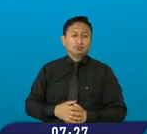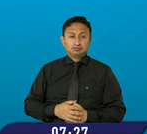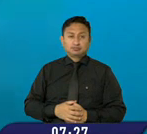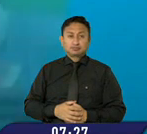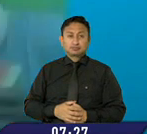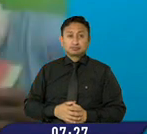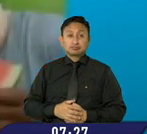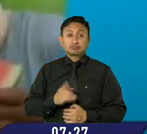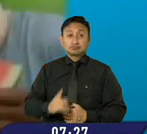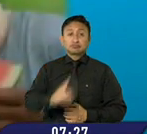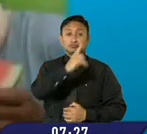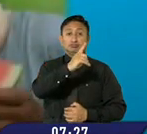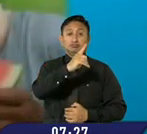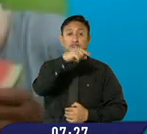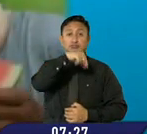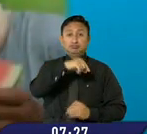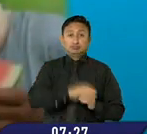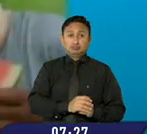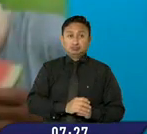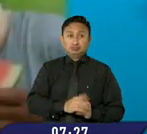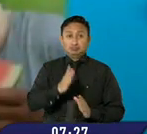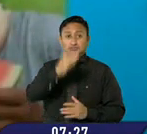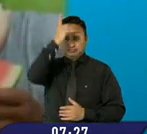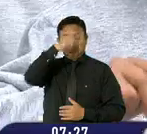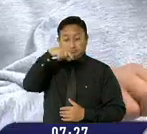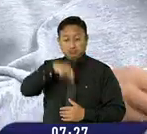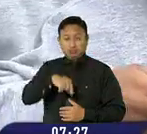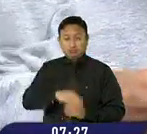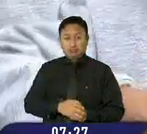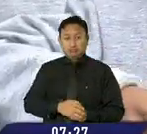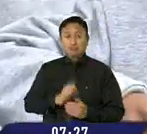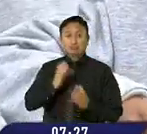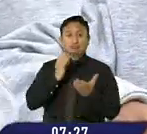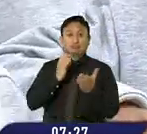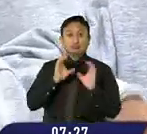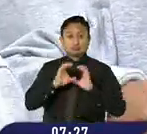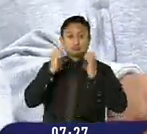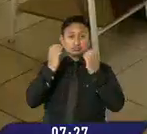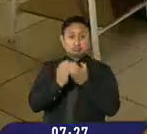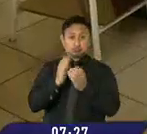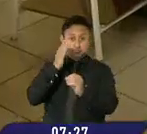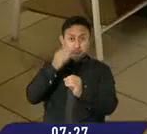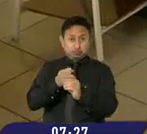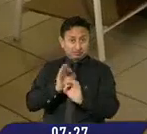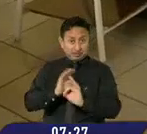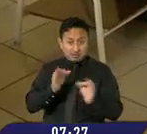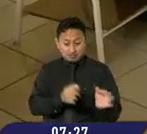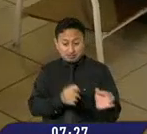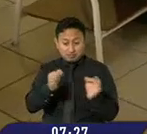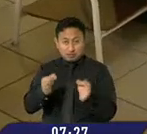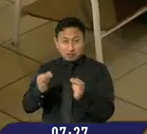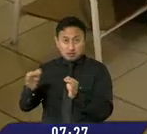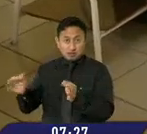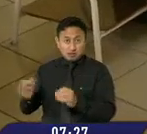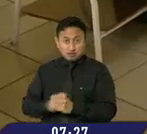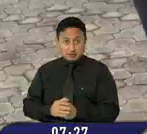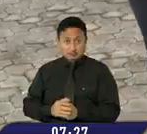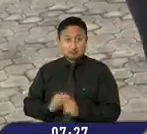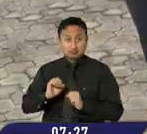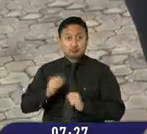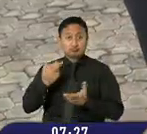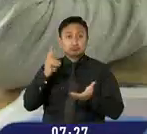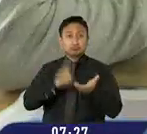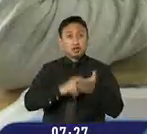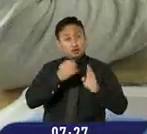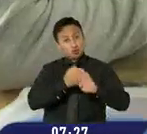UNICEF, desde su postura de no compartir la decisión de continuar retrasando las clases presenciales en los establecimientos educativos del país, envió una